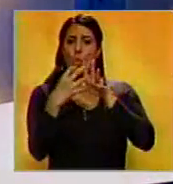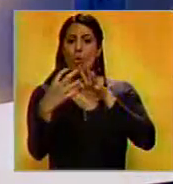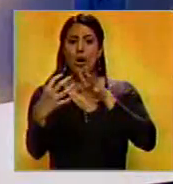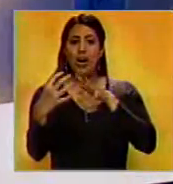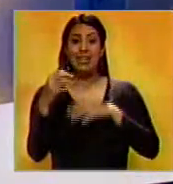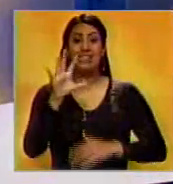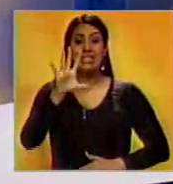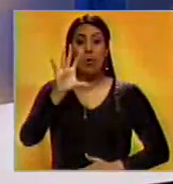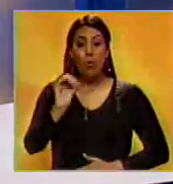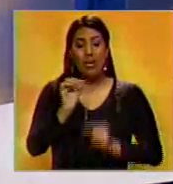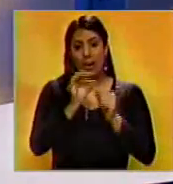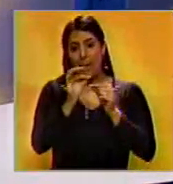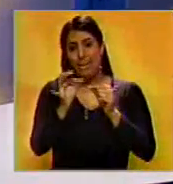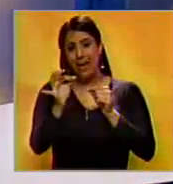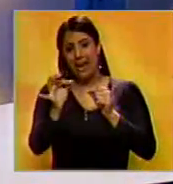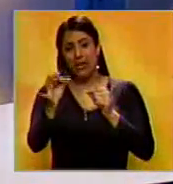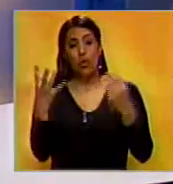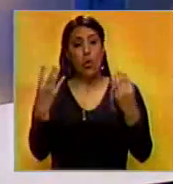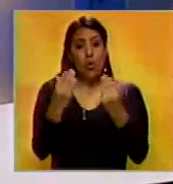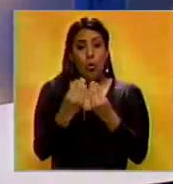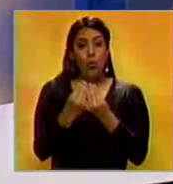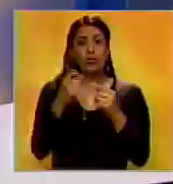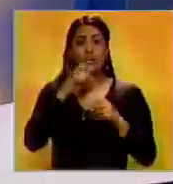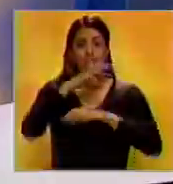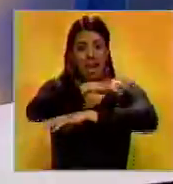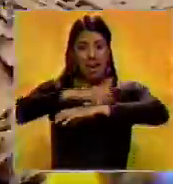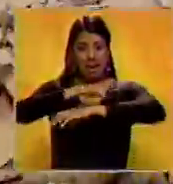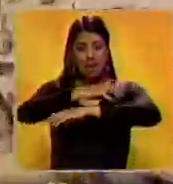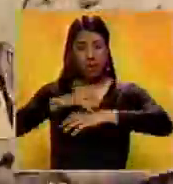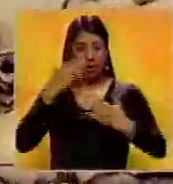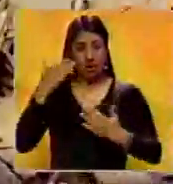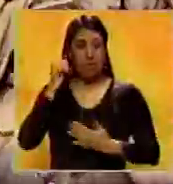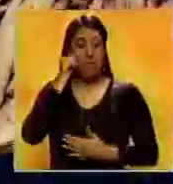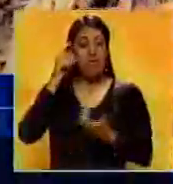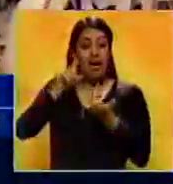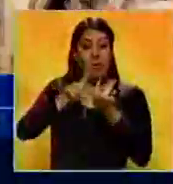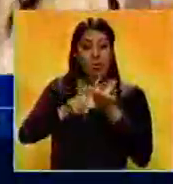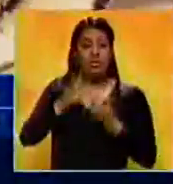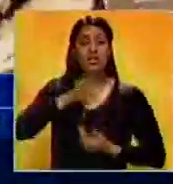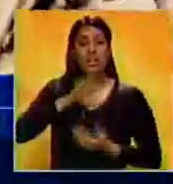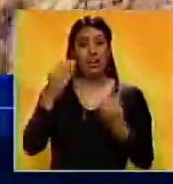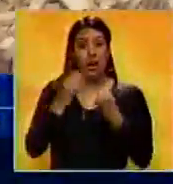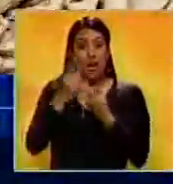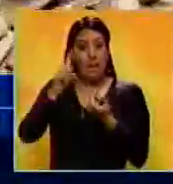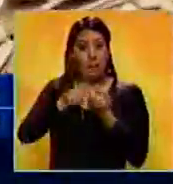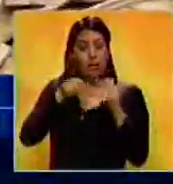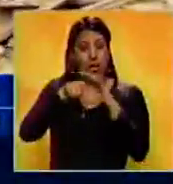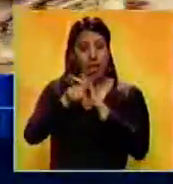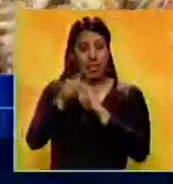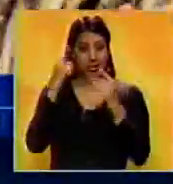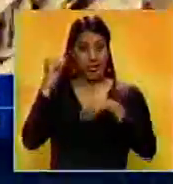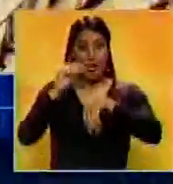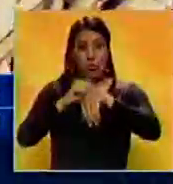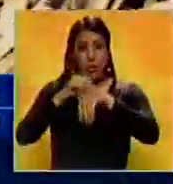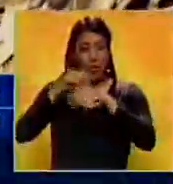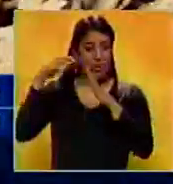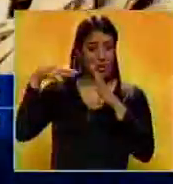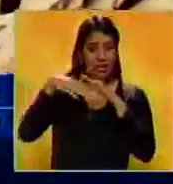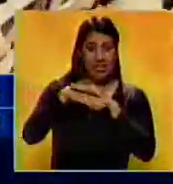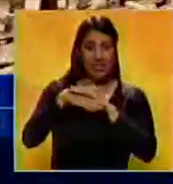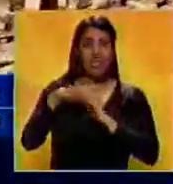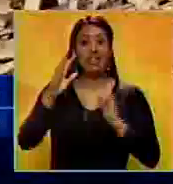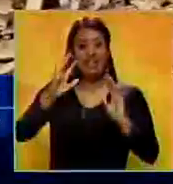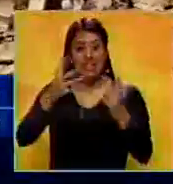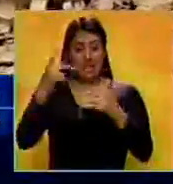50 metros justo con uno de los animales. Esta madre y esposa se encontraba con su marido en el momento del accidente.